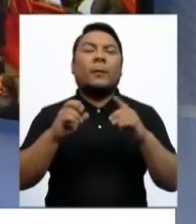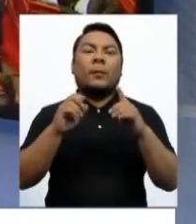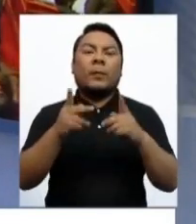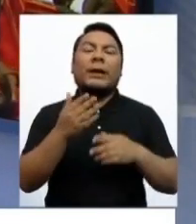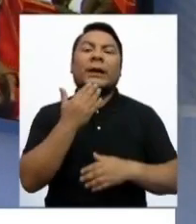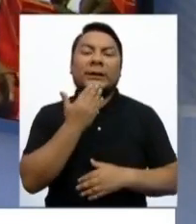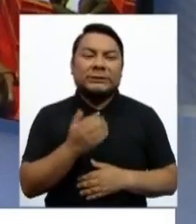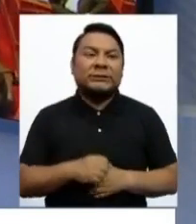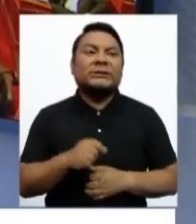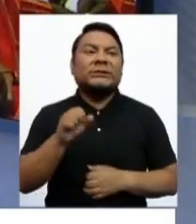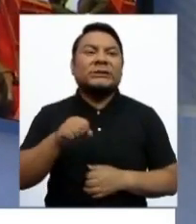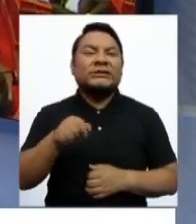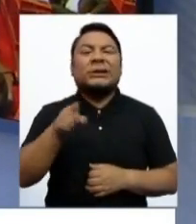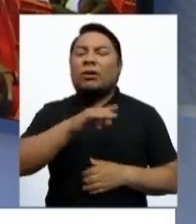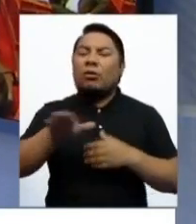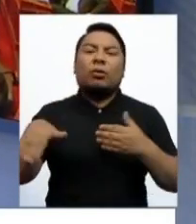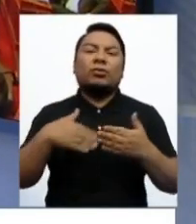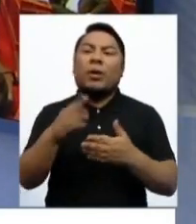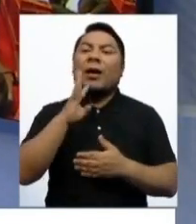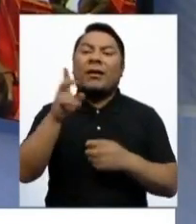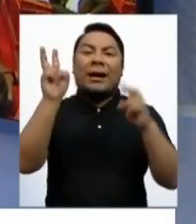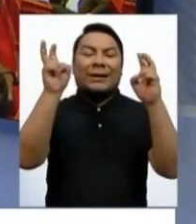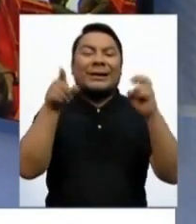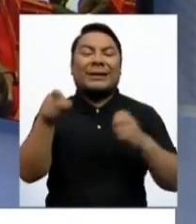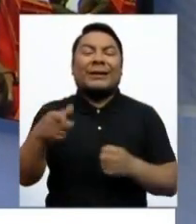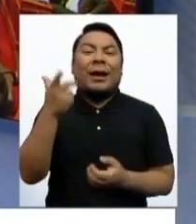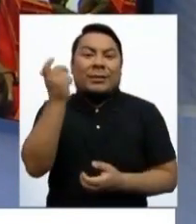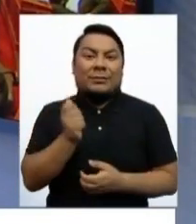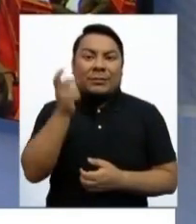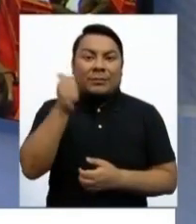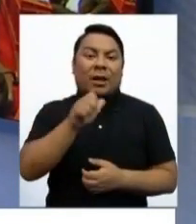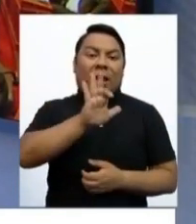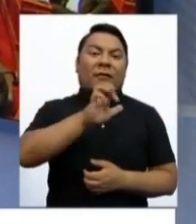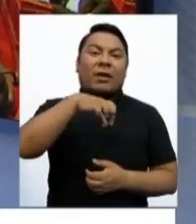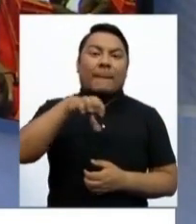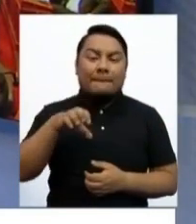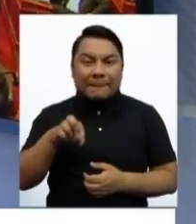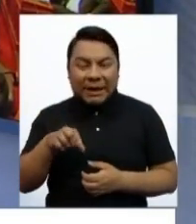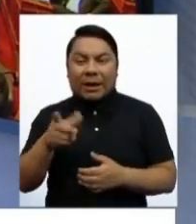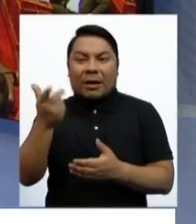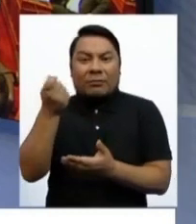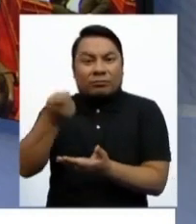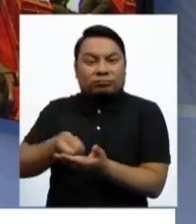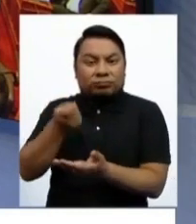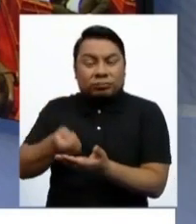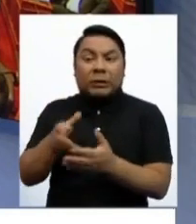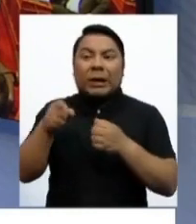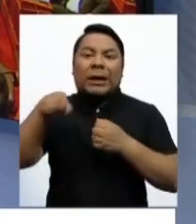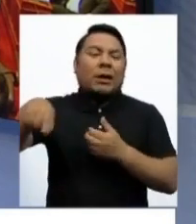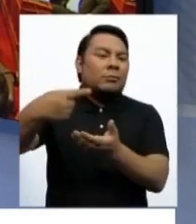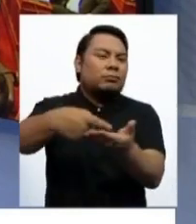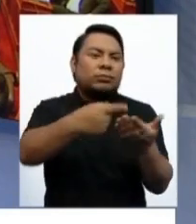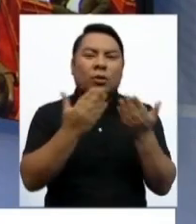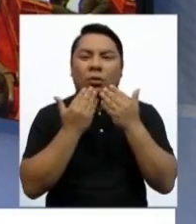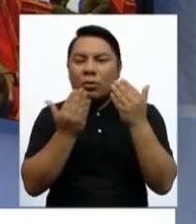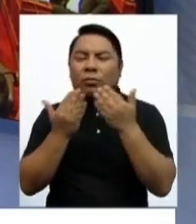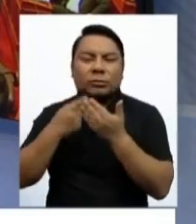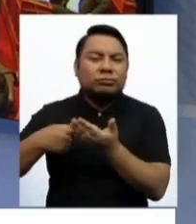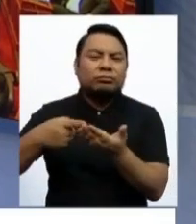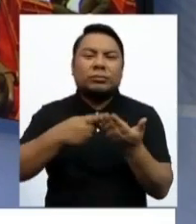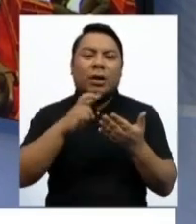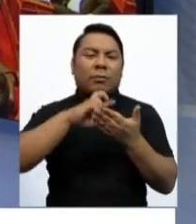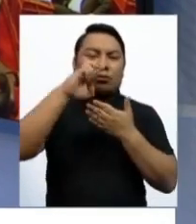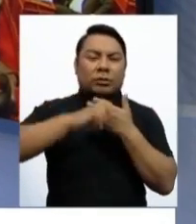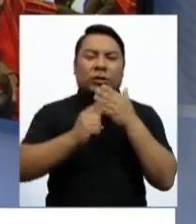efectivamente, todo lo que tiene que ver con las pensiones, las AFPs, han generado, siguen generando una gran discusión y hay toda una gama de